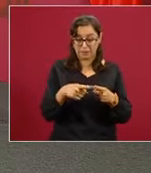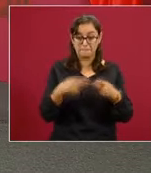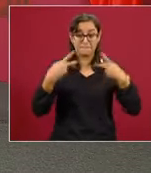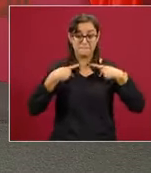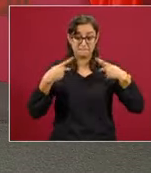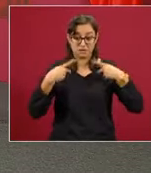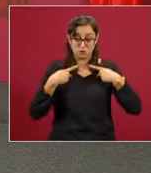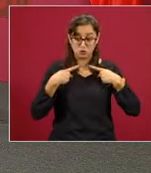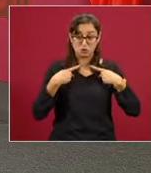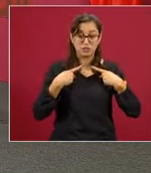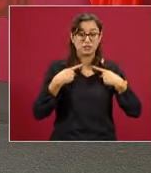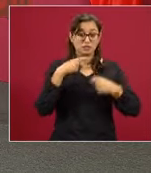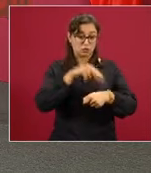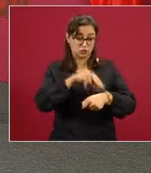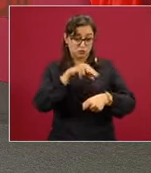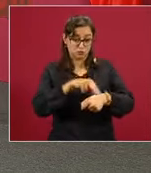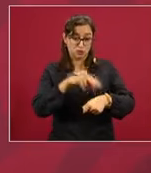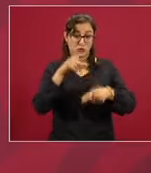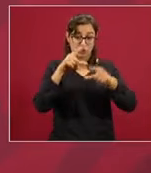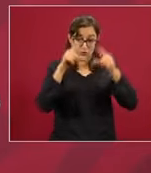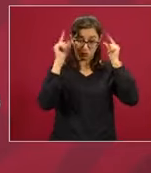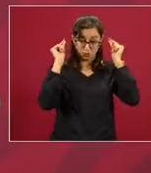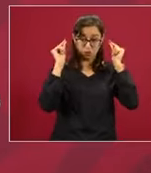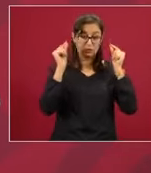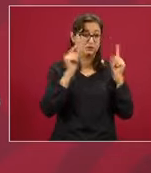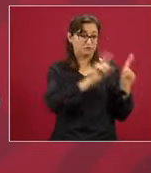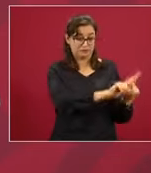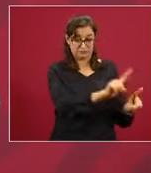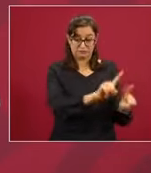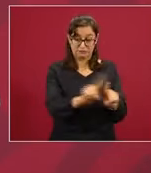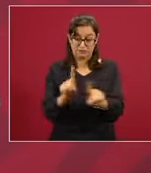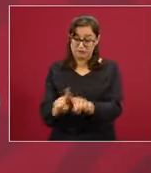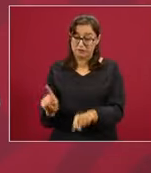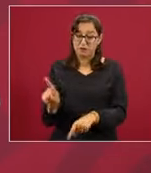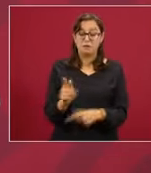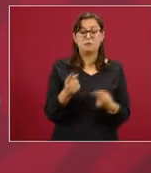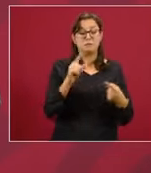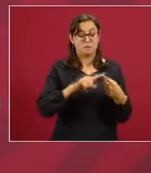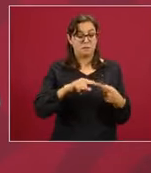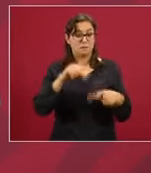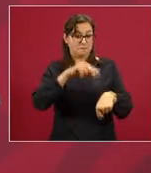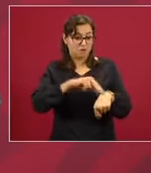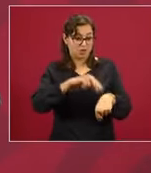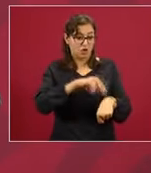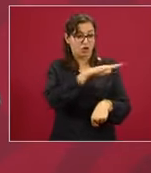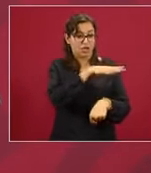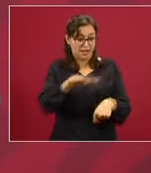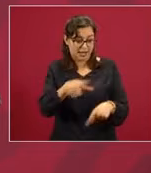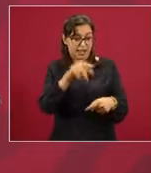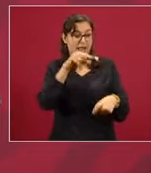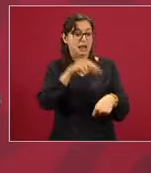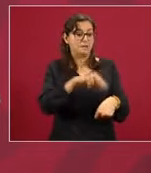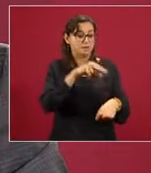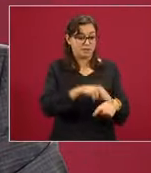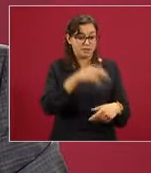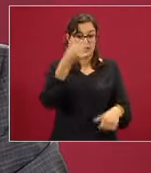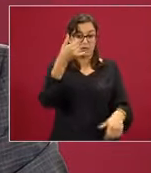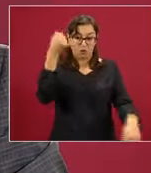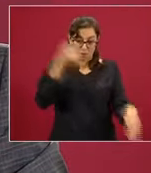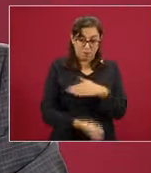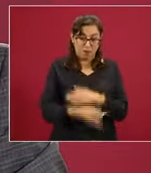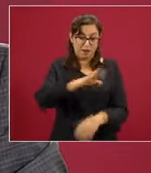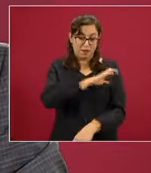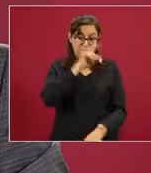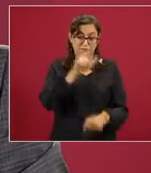profesionales de la salud, que no es sólo médicos, son médicos generales, médicos especialistas, que en su